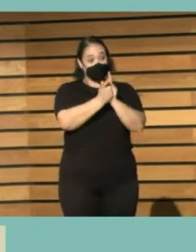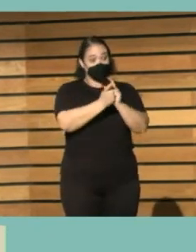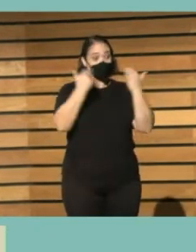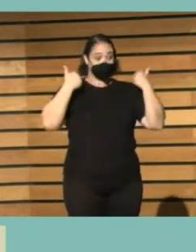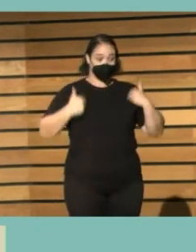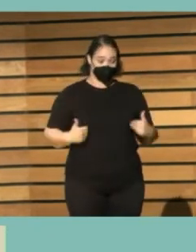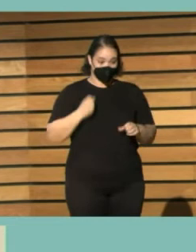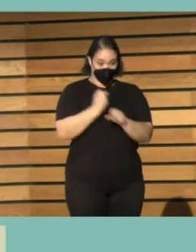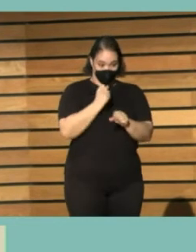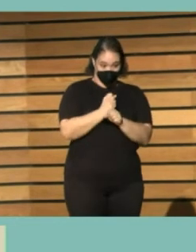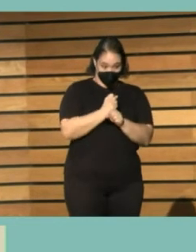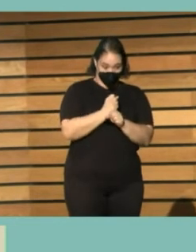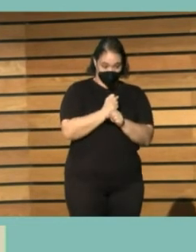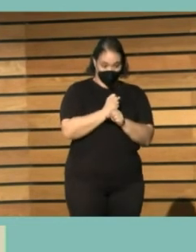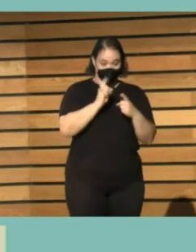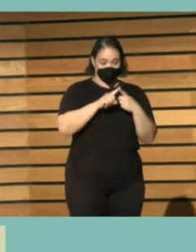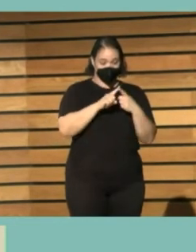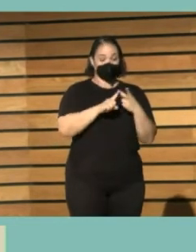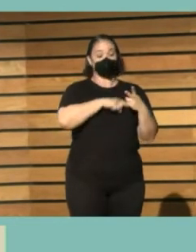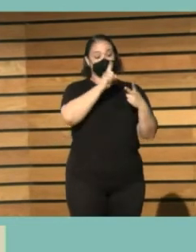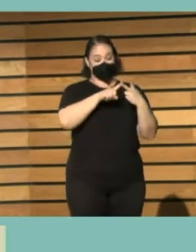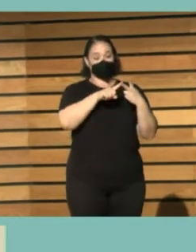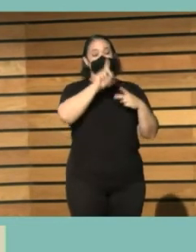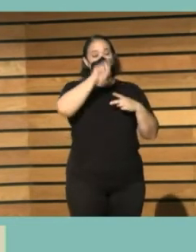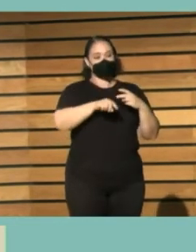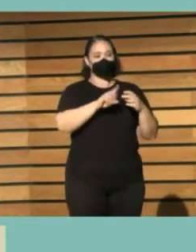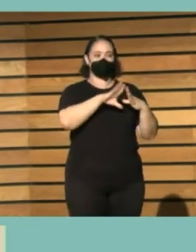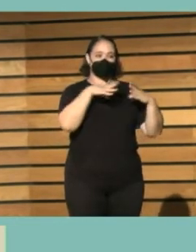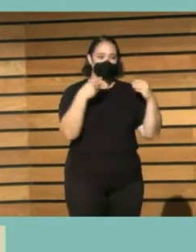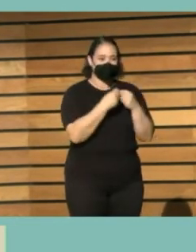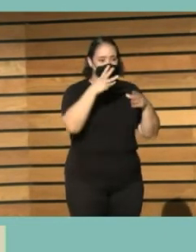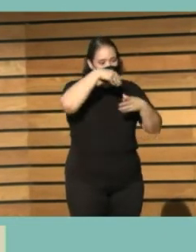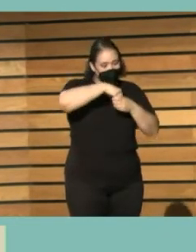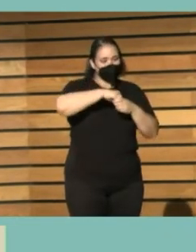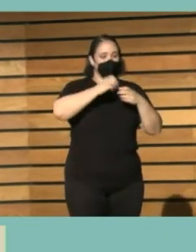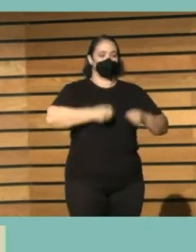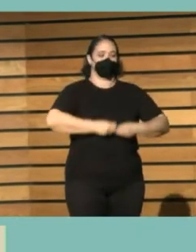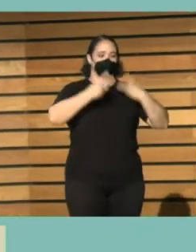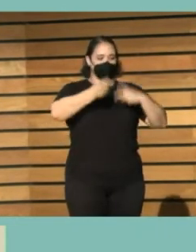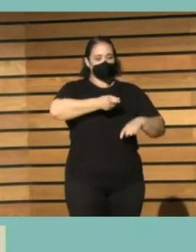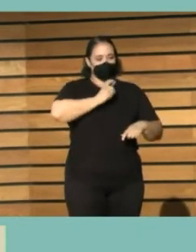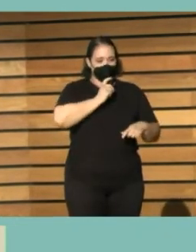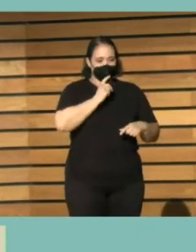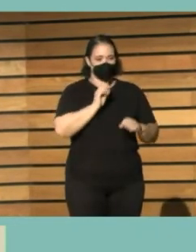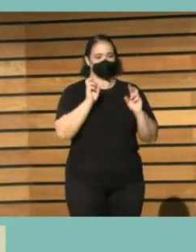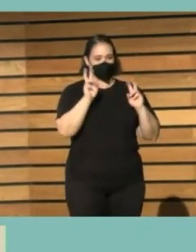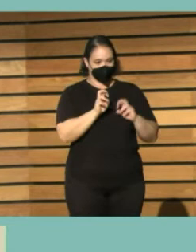el cambio en la materialidad de los edificios gracias